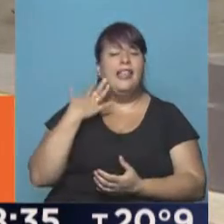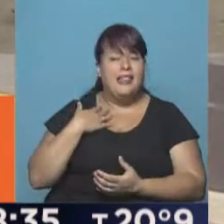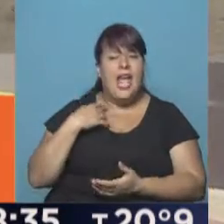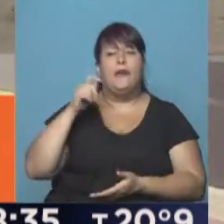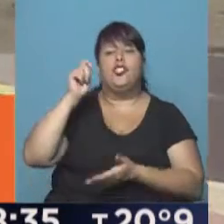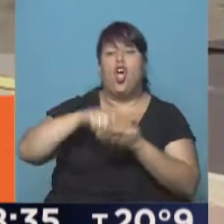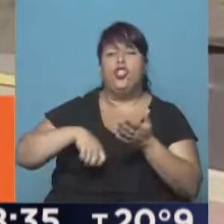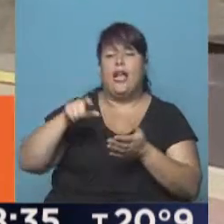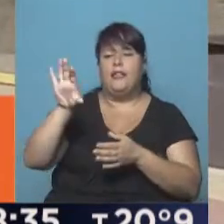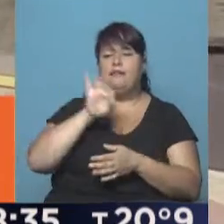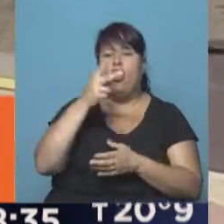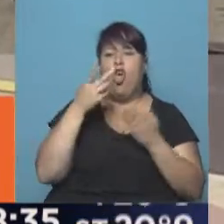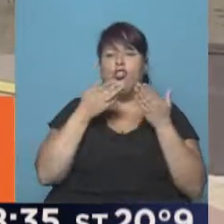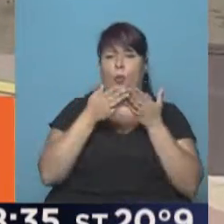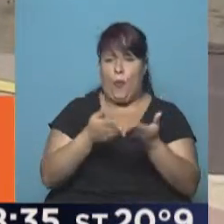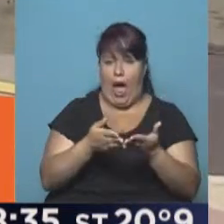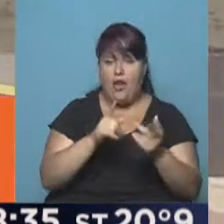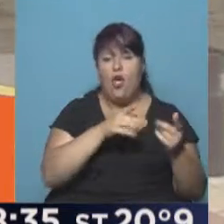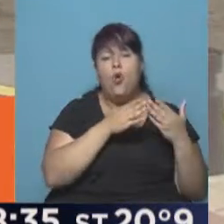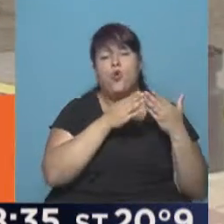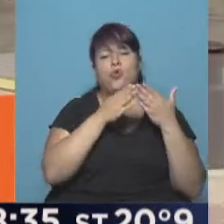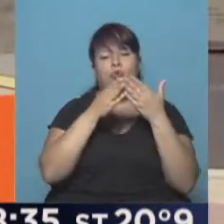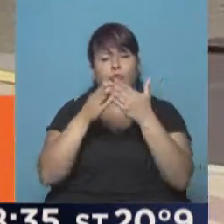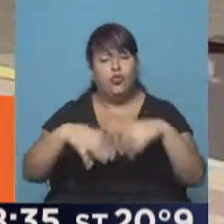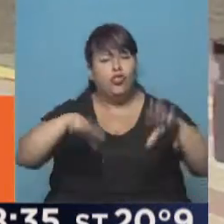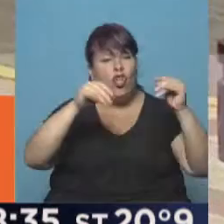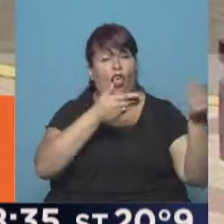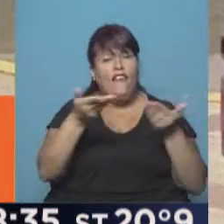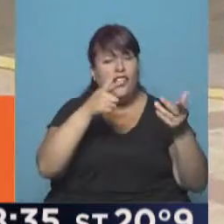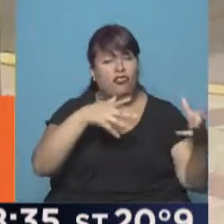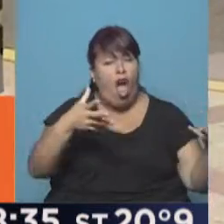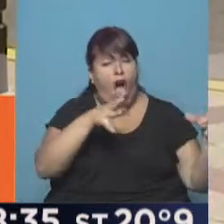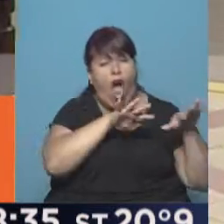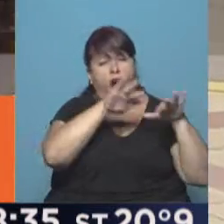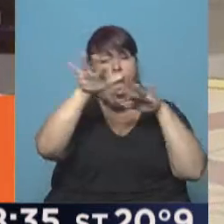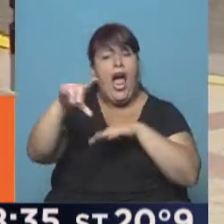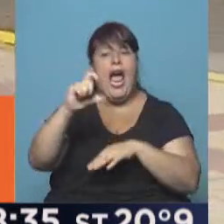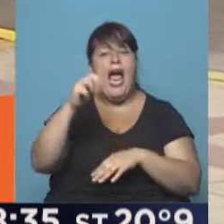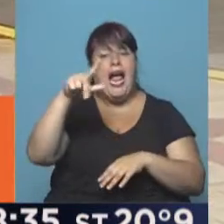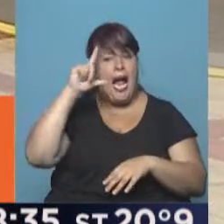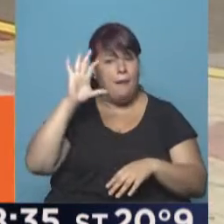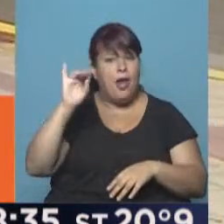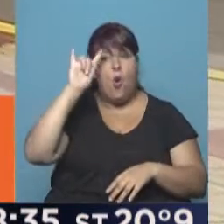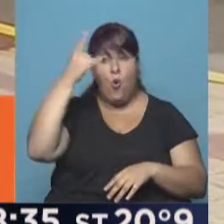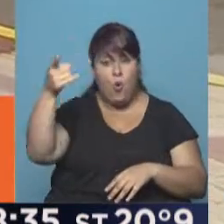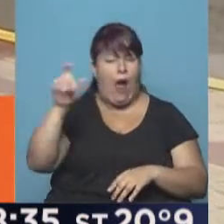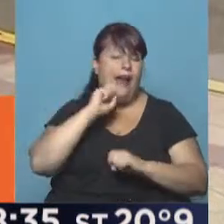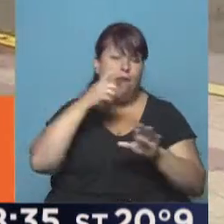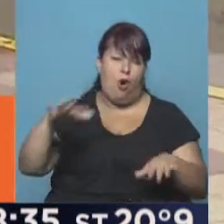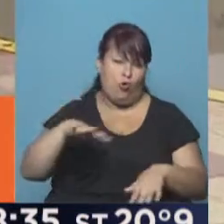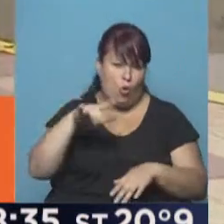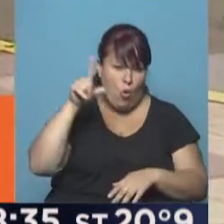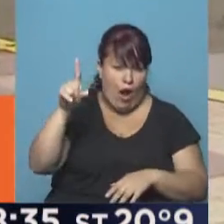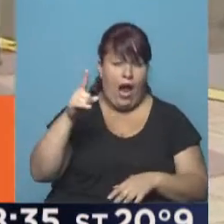contratado dos barcos, que los va a trasladar a todos los invitados, a Carmelo, en Uruguay, esa bella localidad,